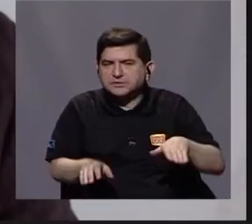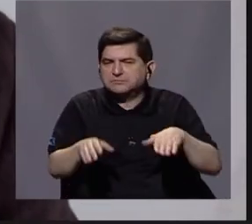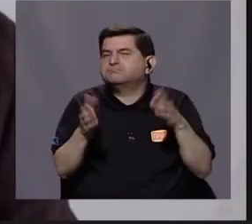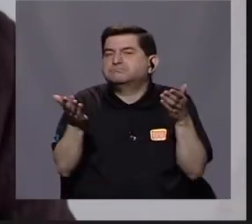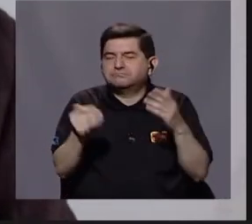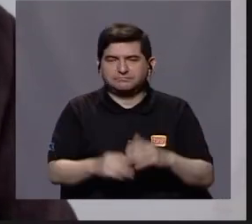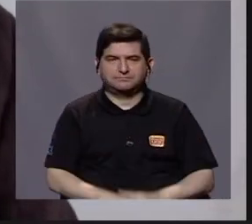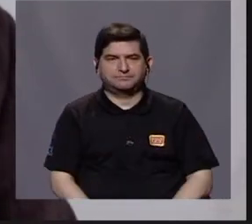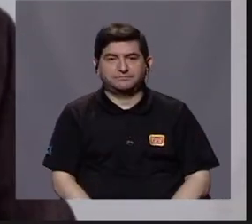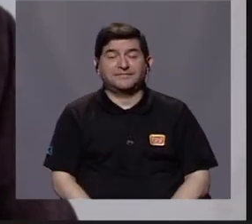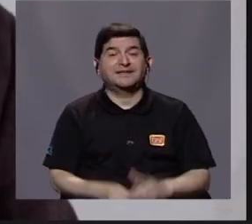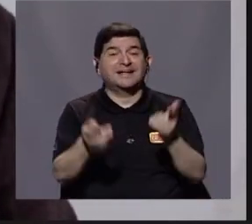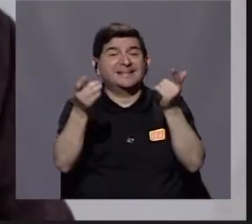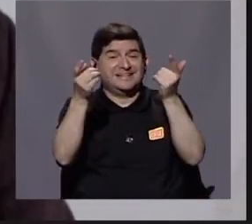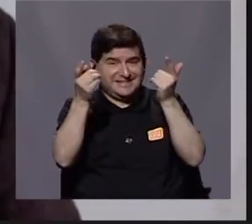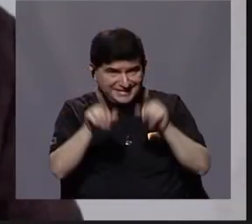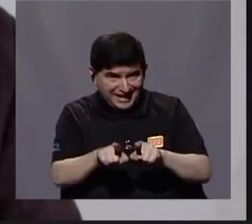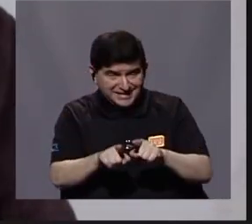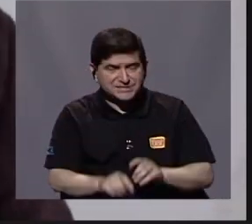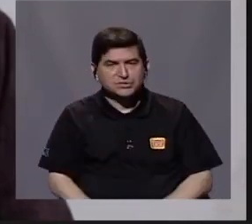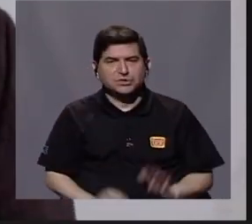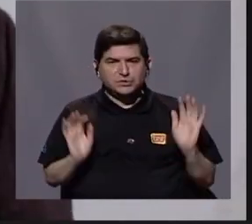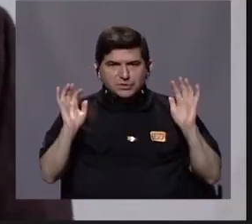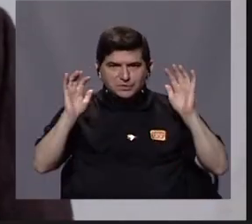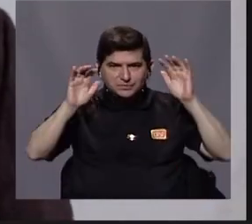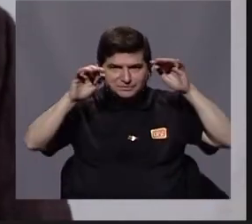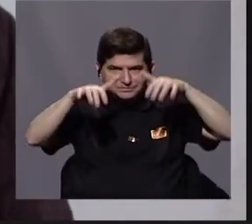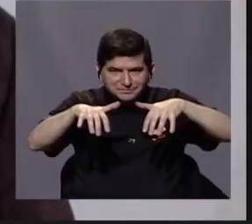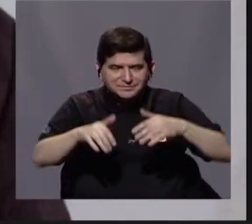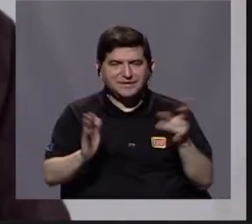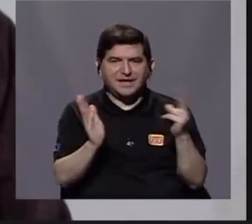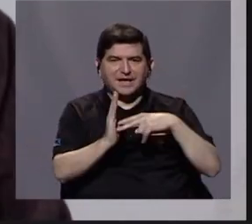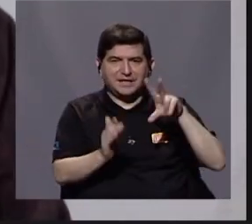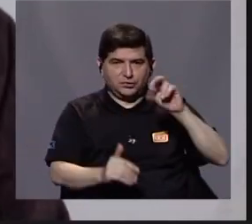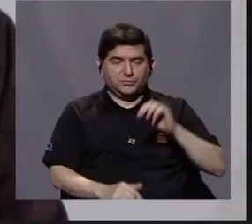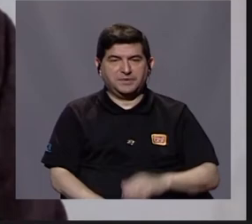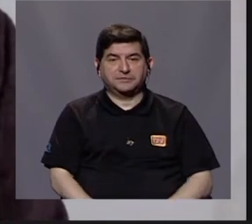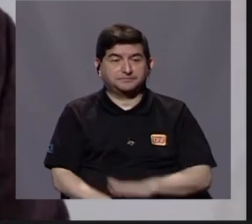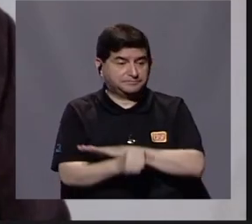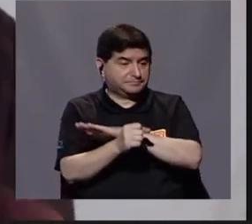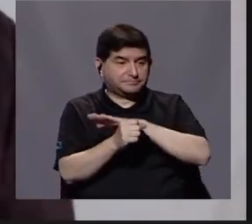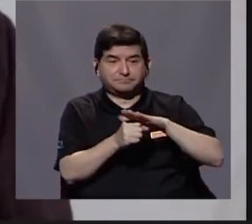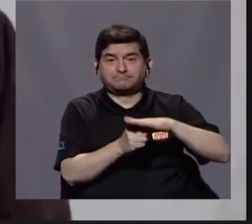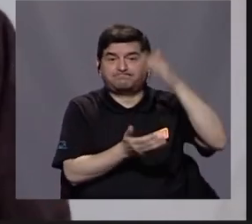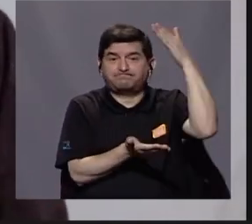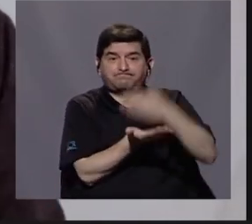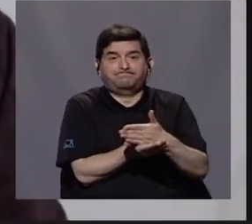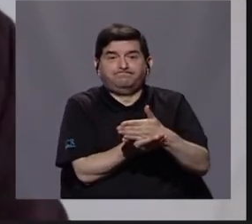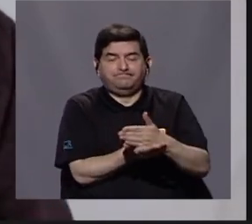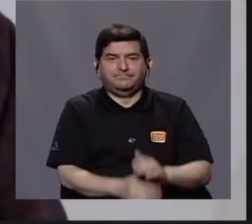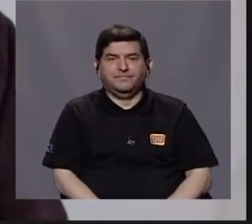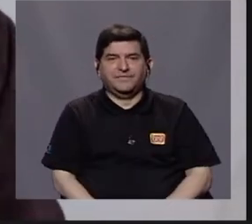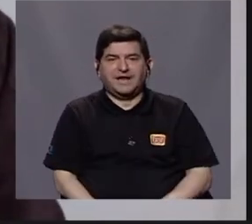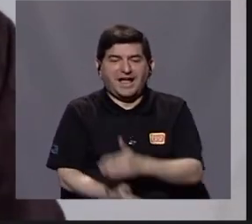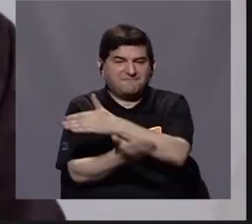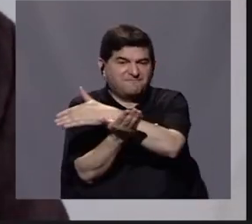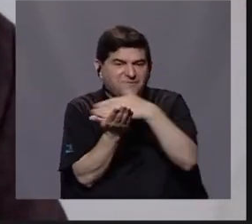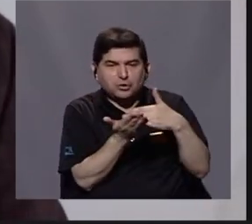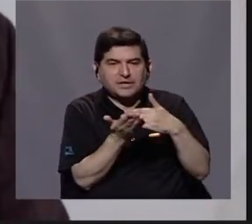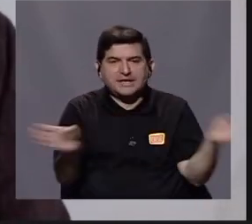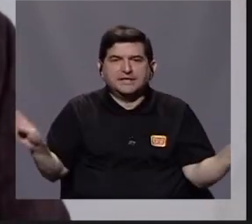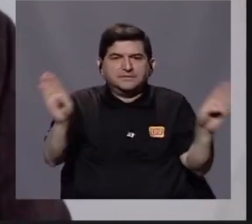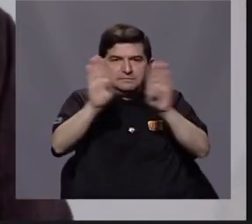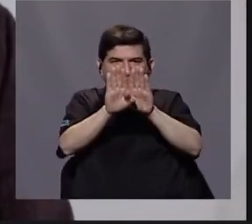Bueno, de hecho, la migración en este 2020 estuvo totalmente parada, es decir, las fronteras han estado